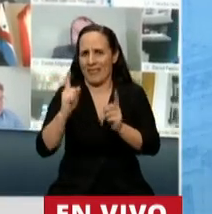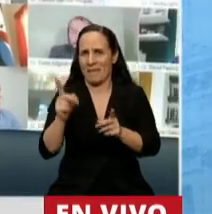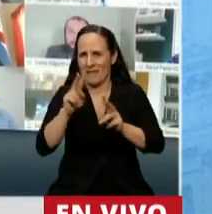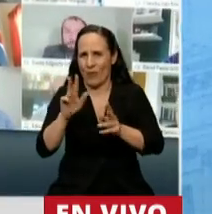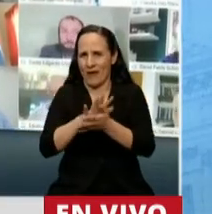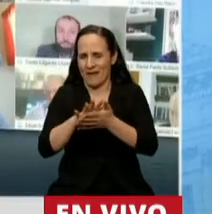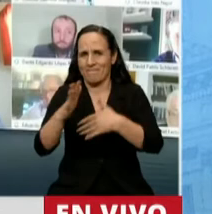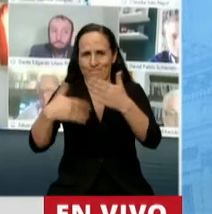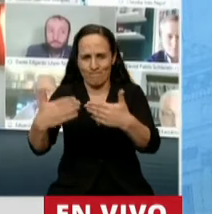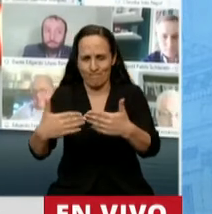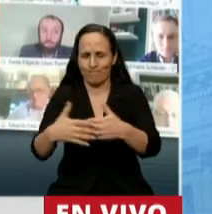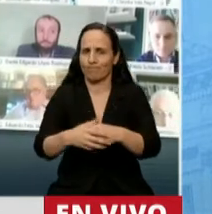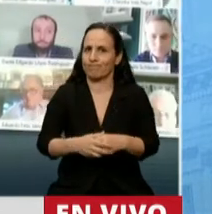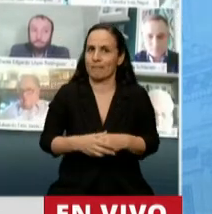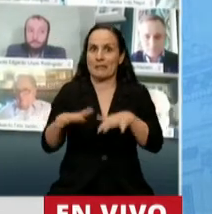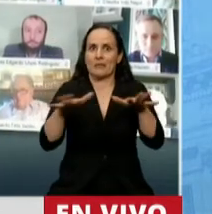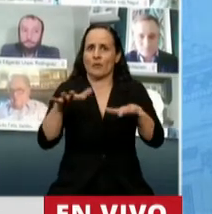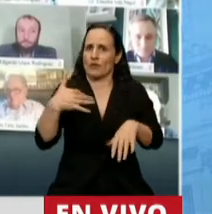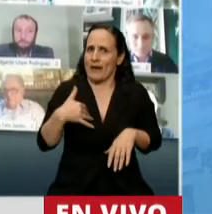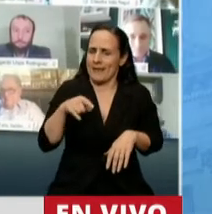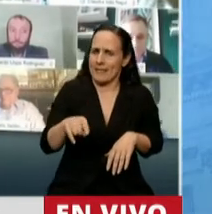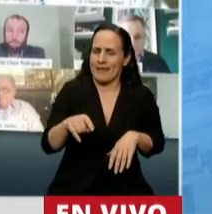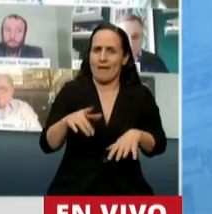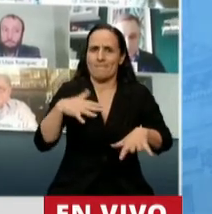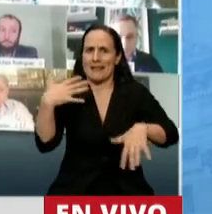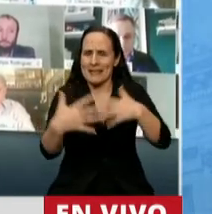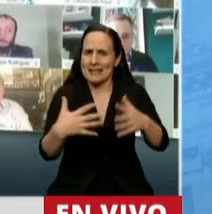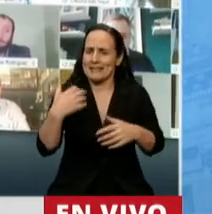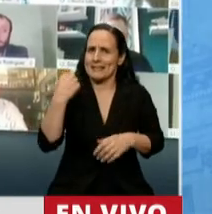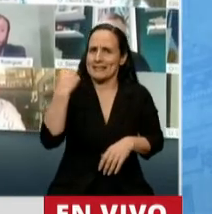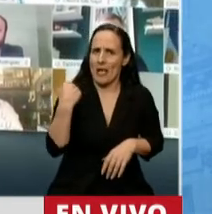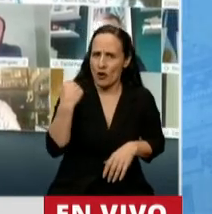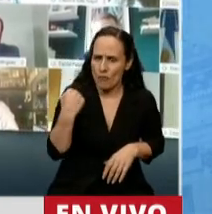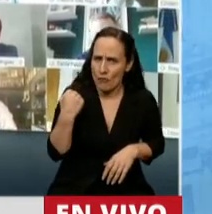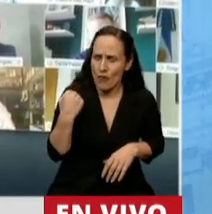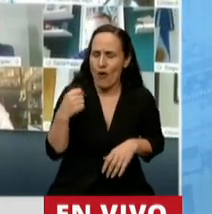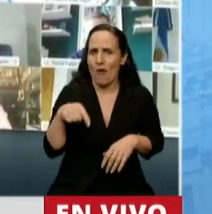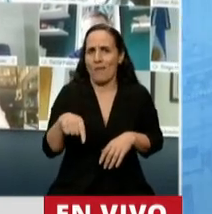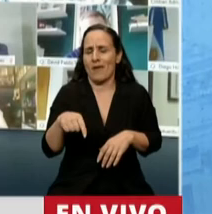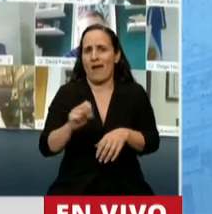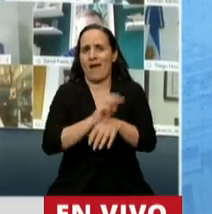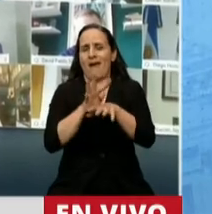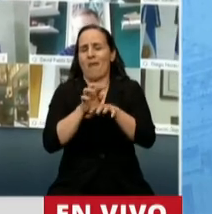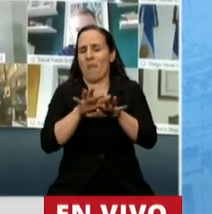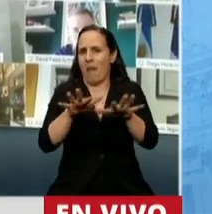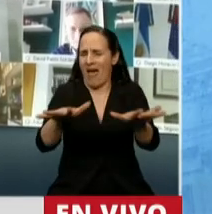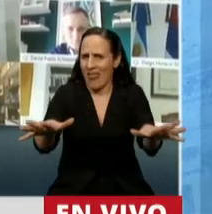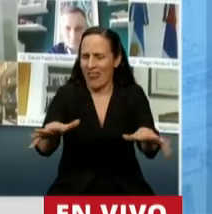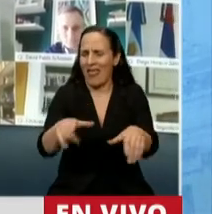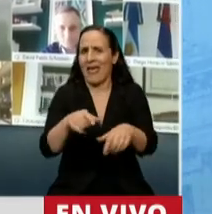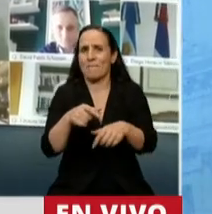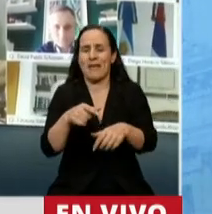en crisis en materia económica y atravesando esta pandemia que, bueno, que no esperábamos, que no